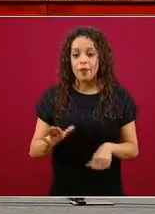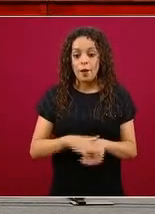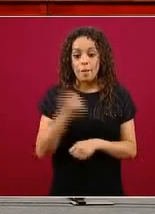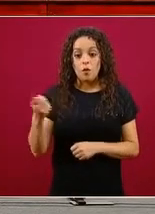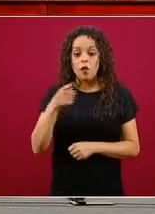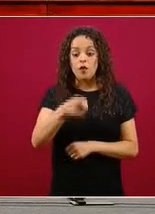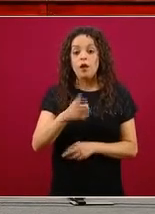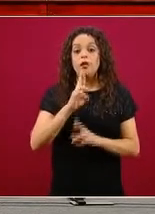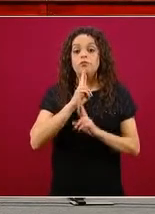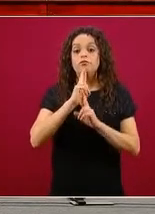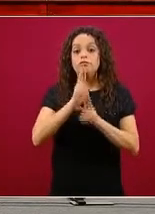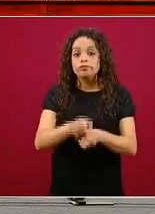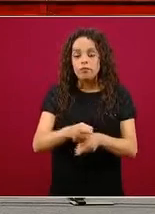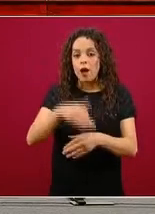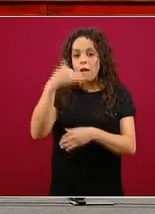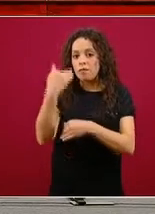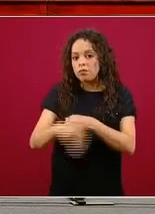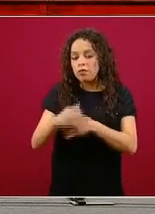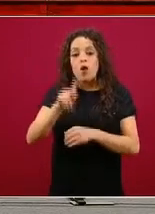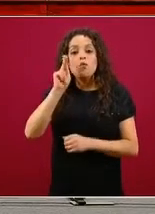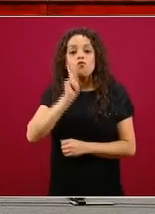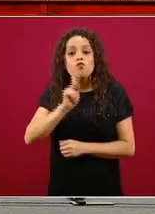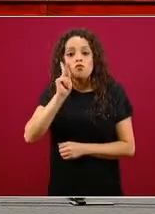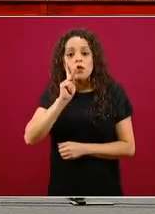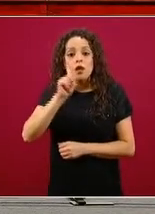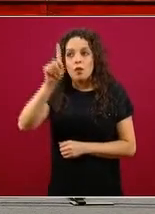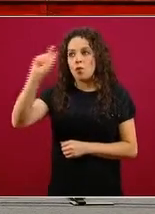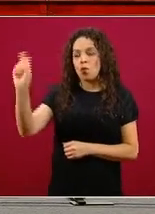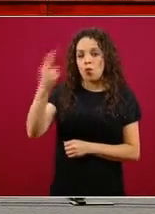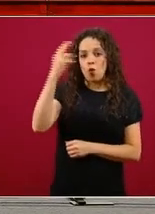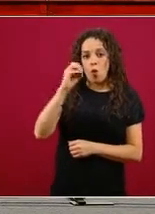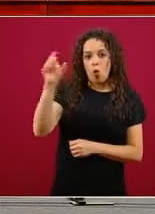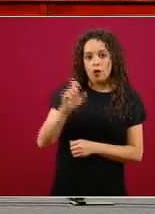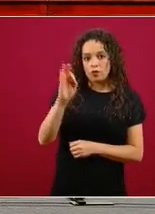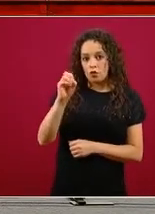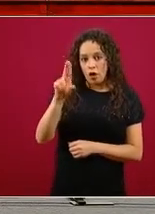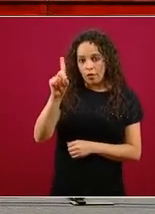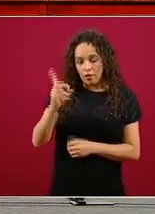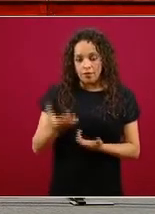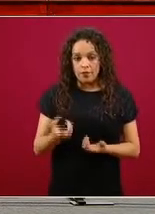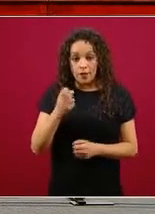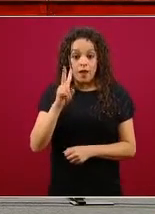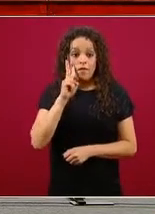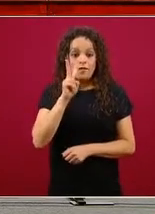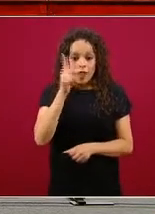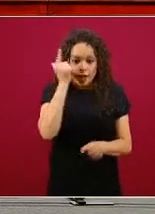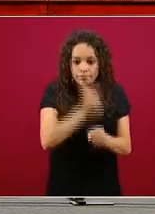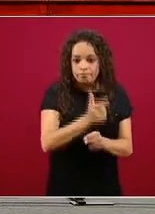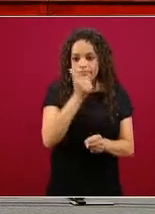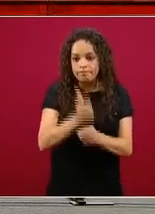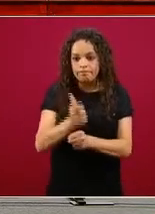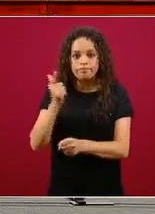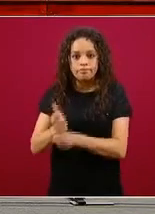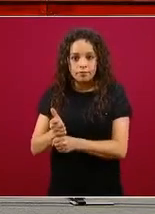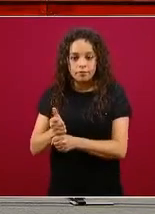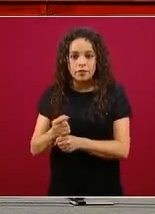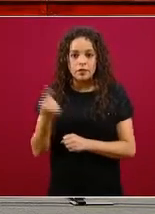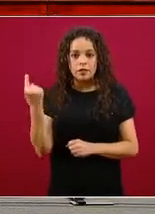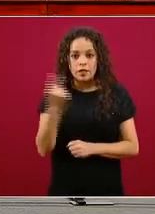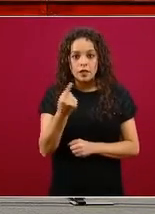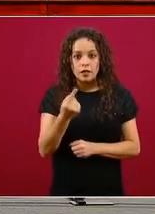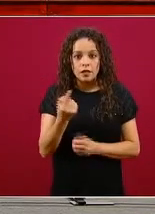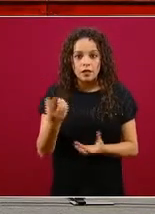de oxford y se propagó por el mundo la información incluido en méxico estamos identificando una demanda